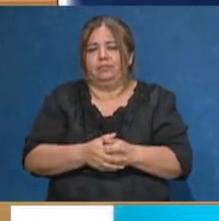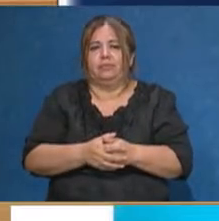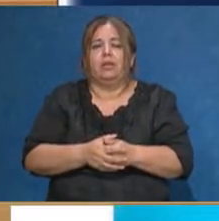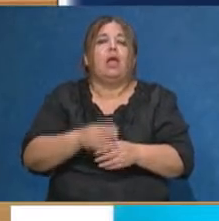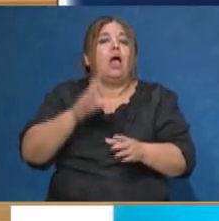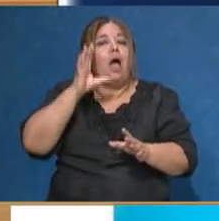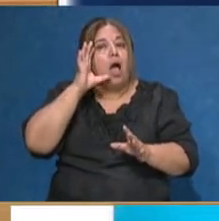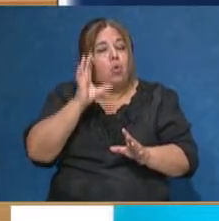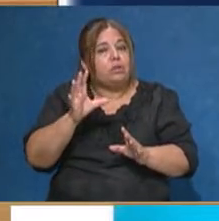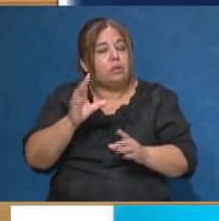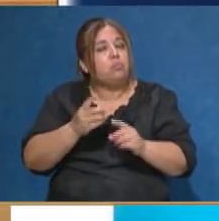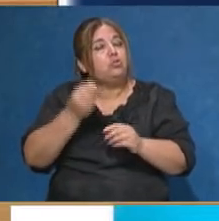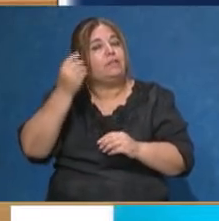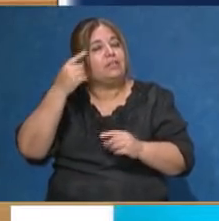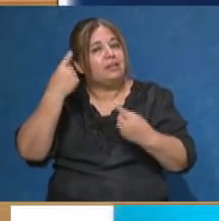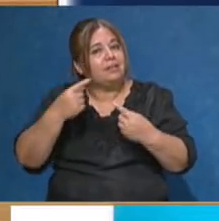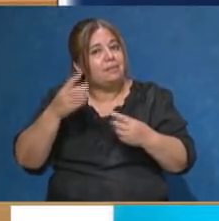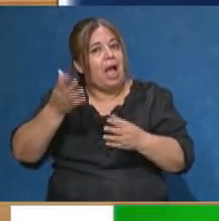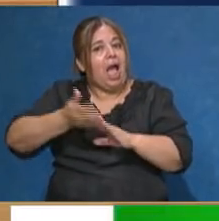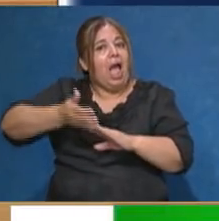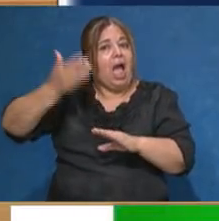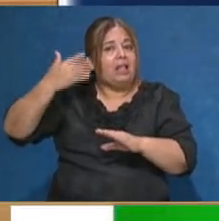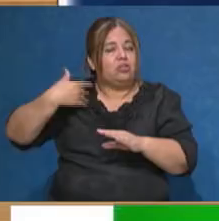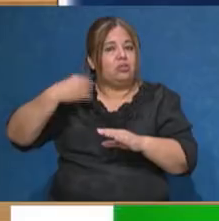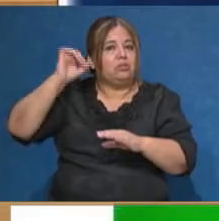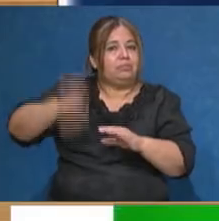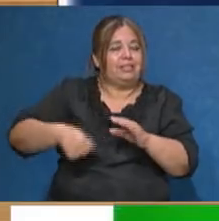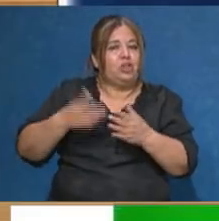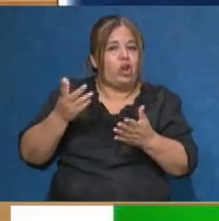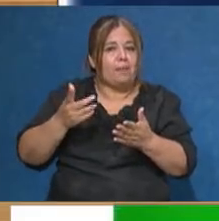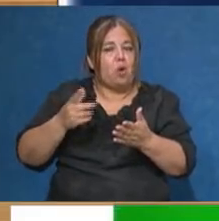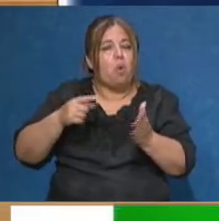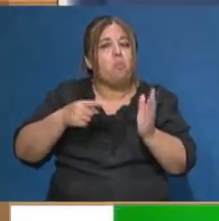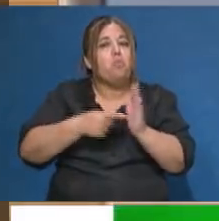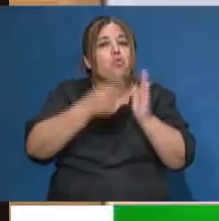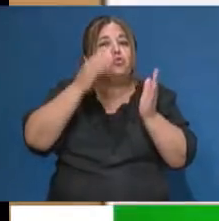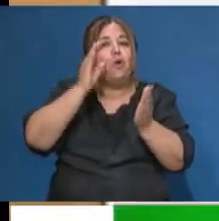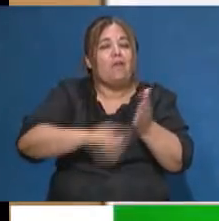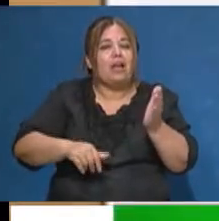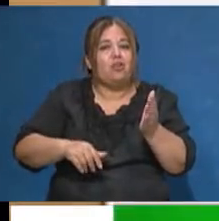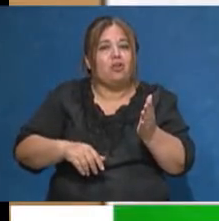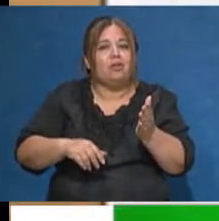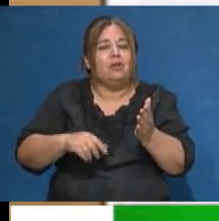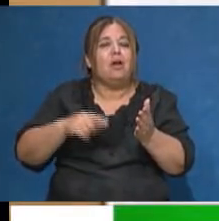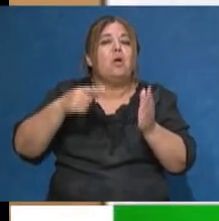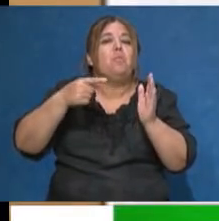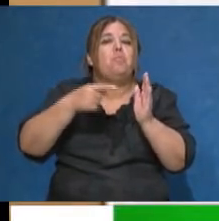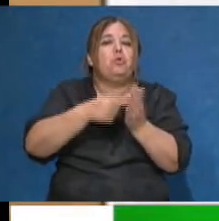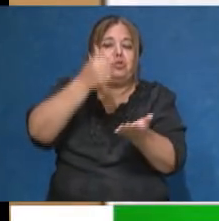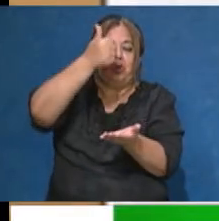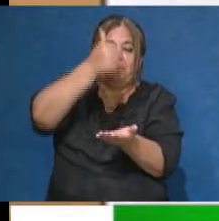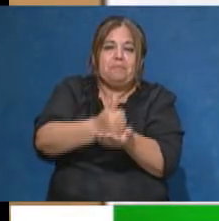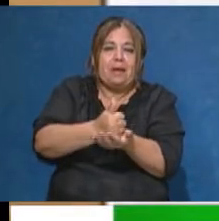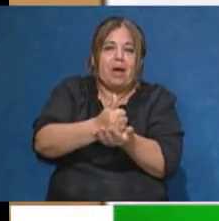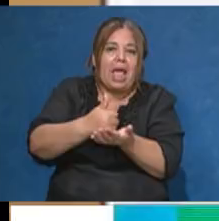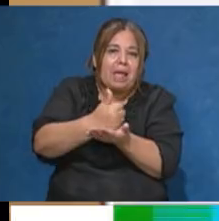hemos pasado por alto en ocasiones anteriores. Ese punto blanco que te aparece en la aplicación es un punto de ascenso a la unidad,